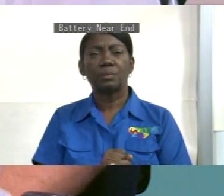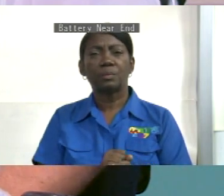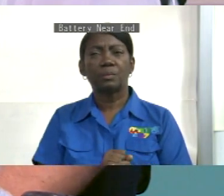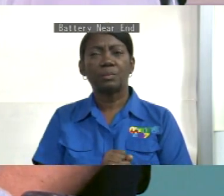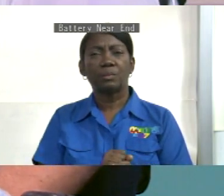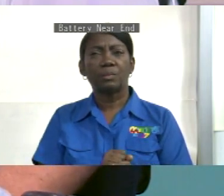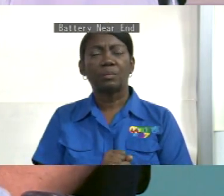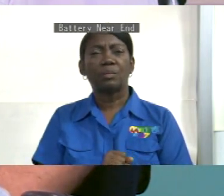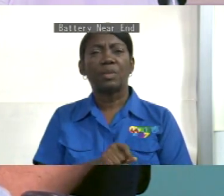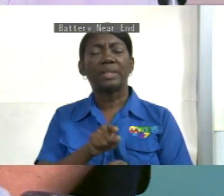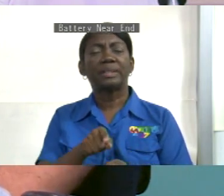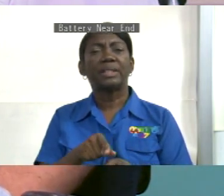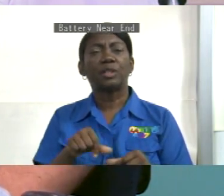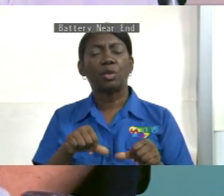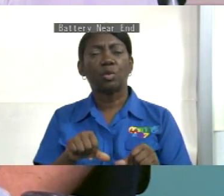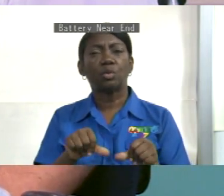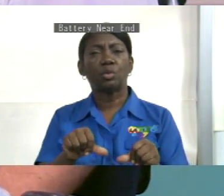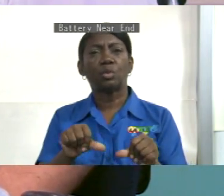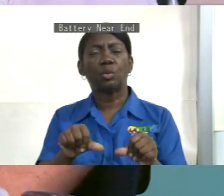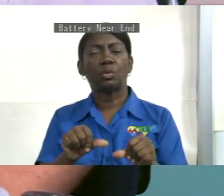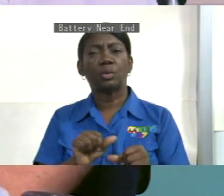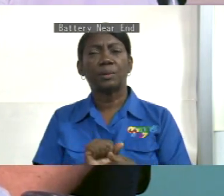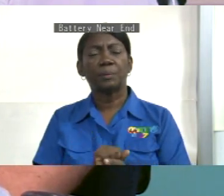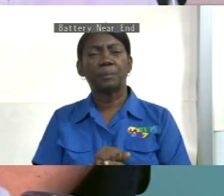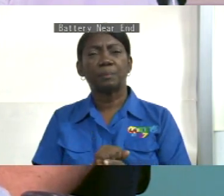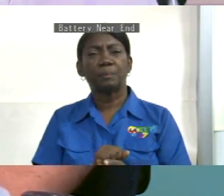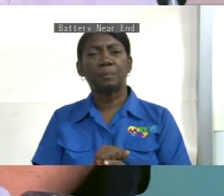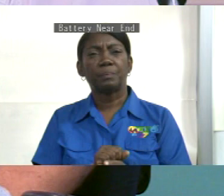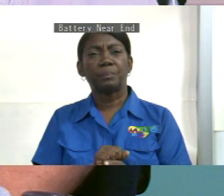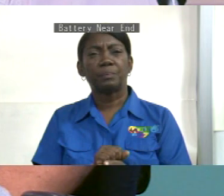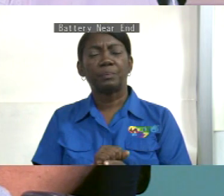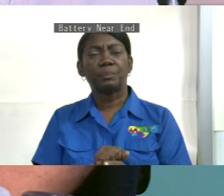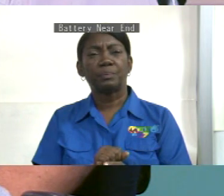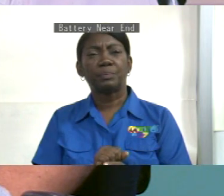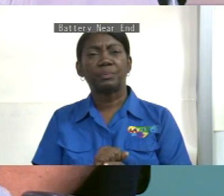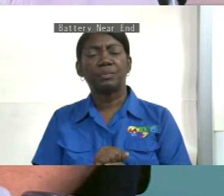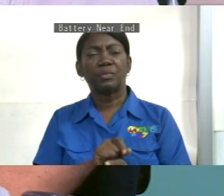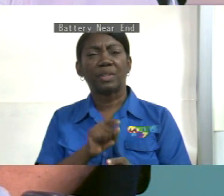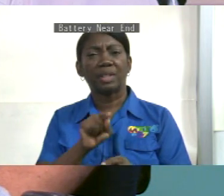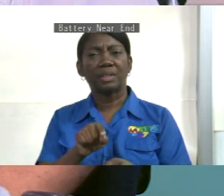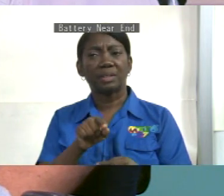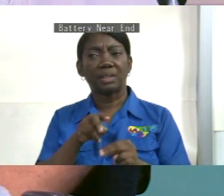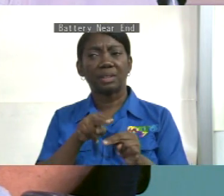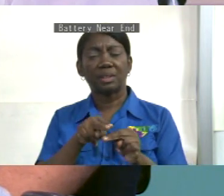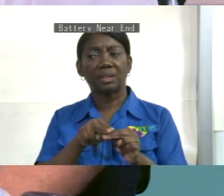juntos lo hicimos hace los setecientas sí